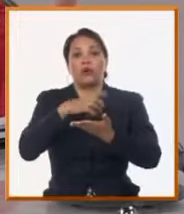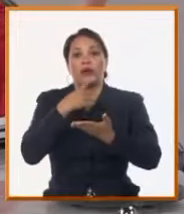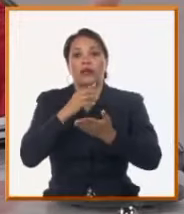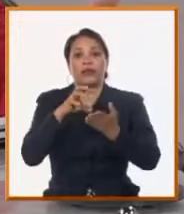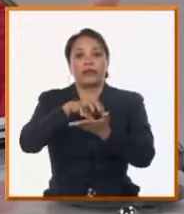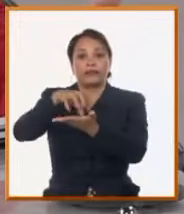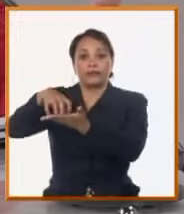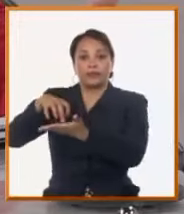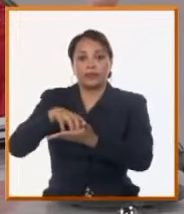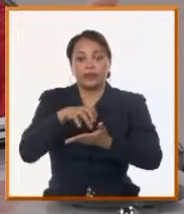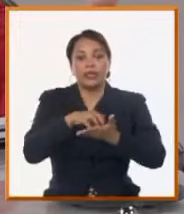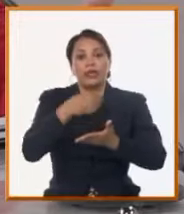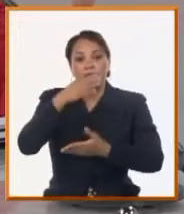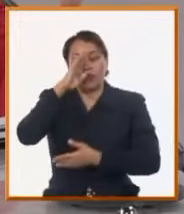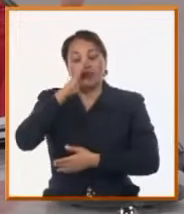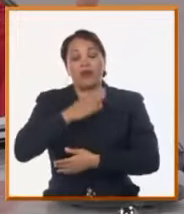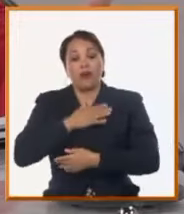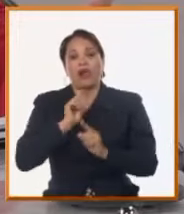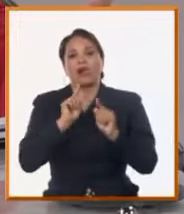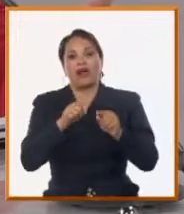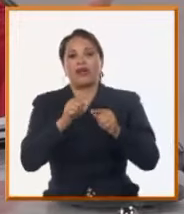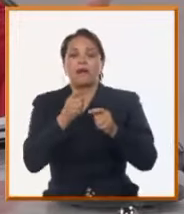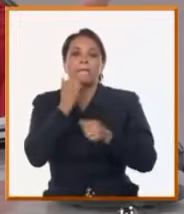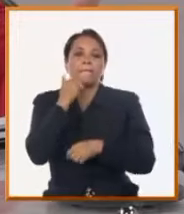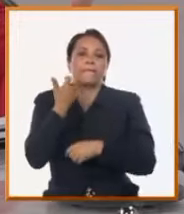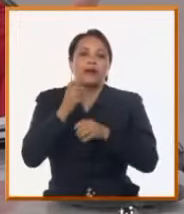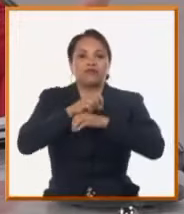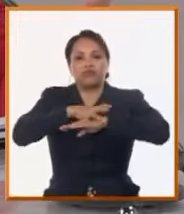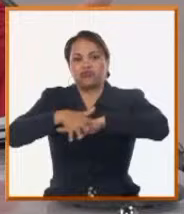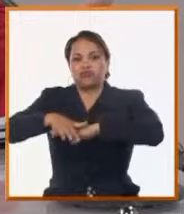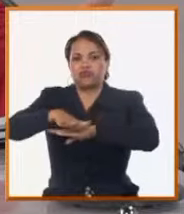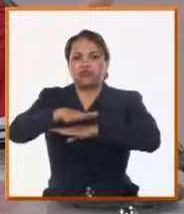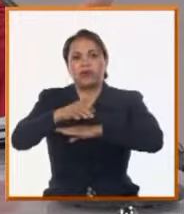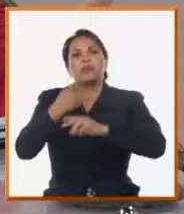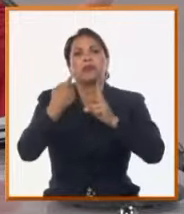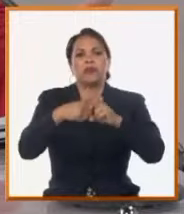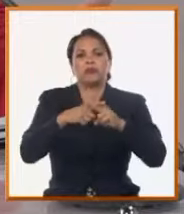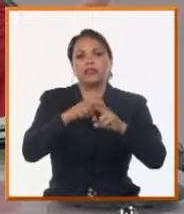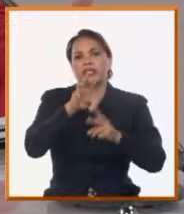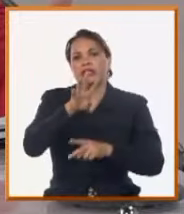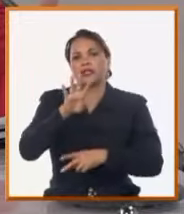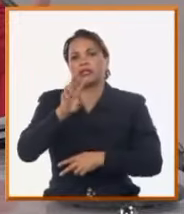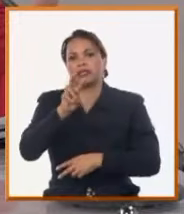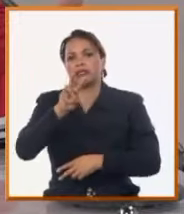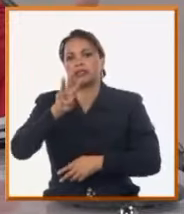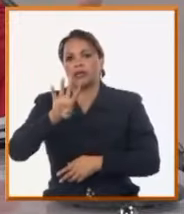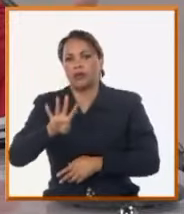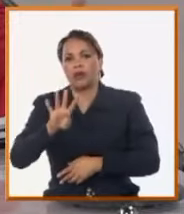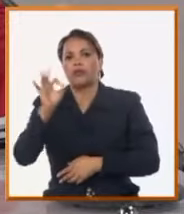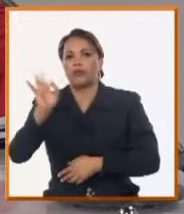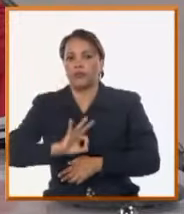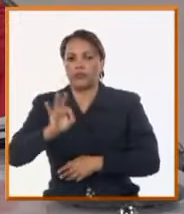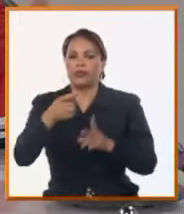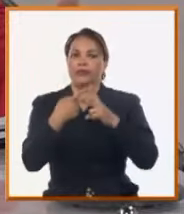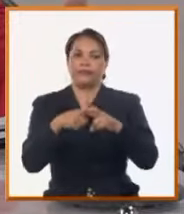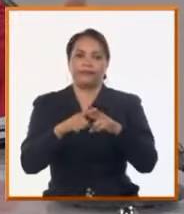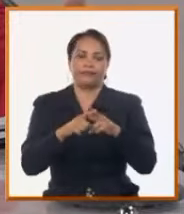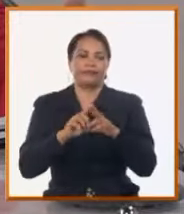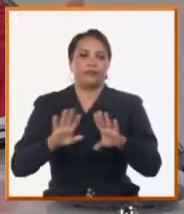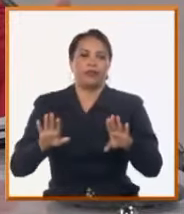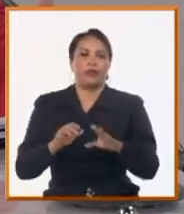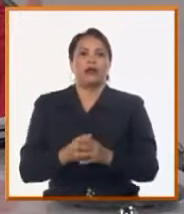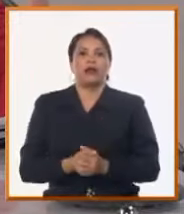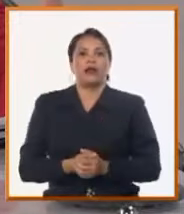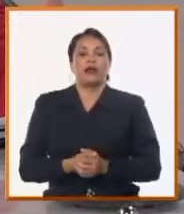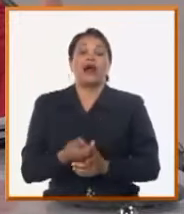la ciudad, es donde más salideros tenemos hoy, pero ahí hemos podido rehabilitar alrededor del 34% de nuestras redes. Hay muchas que datan de